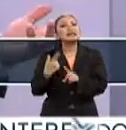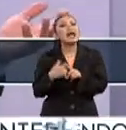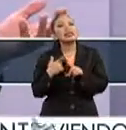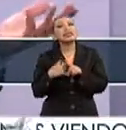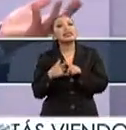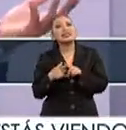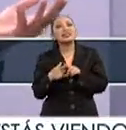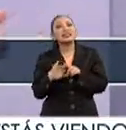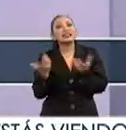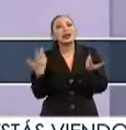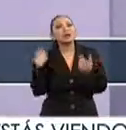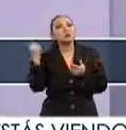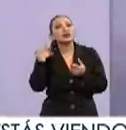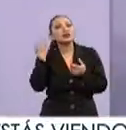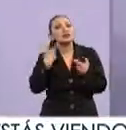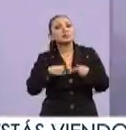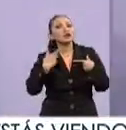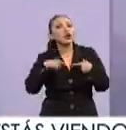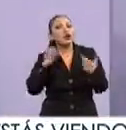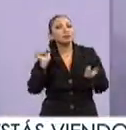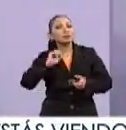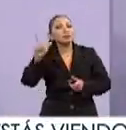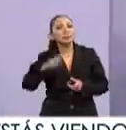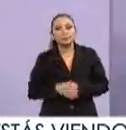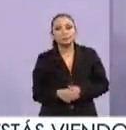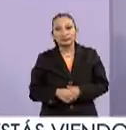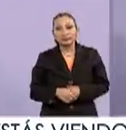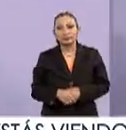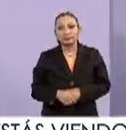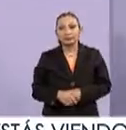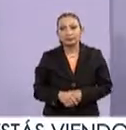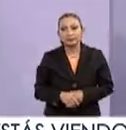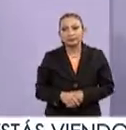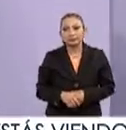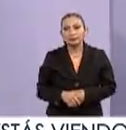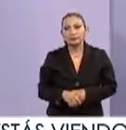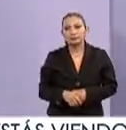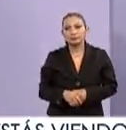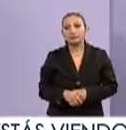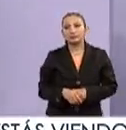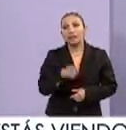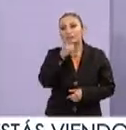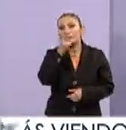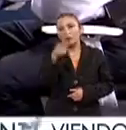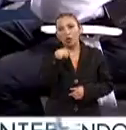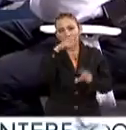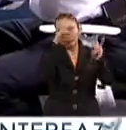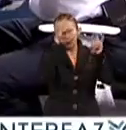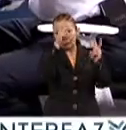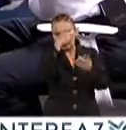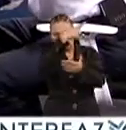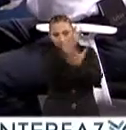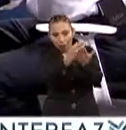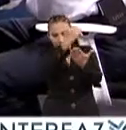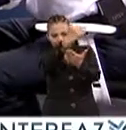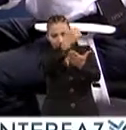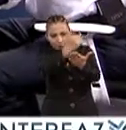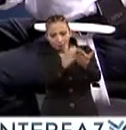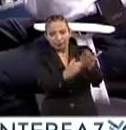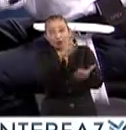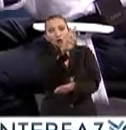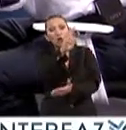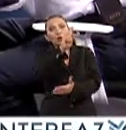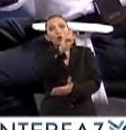también deponentes, doctor? Bueno, precisamente, diríamos, el programa corre a cargo de